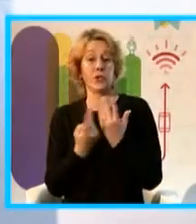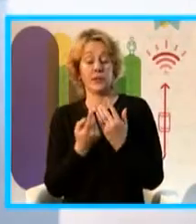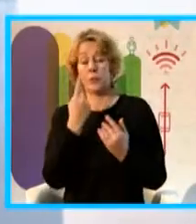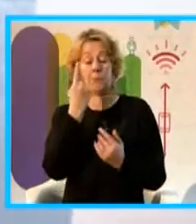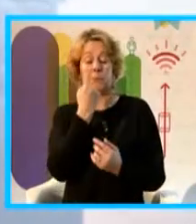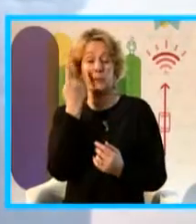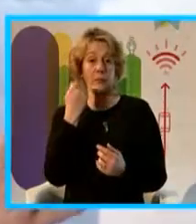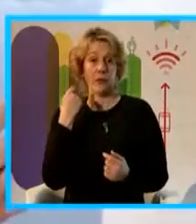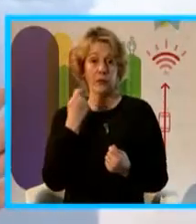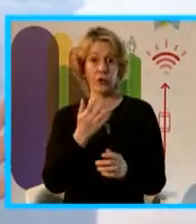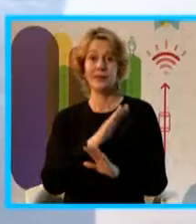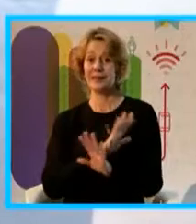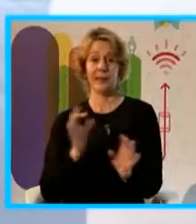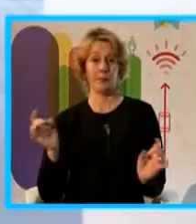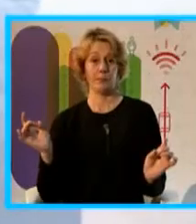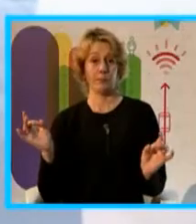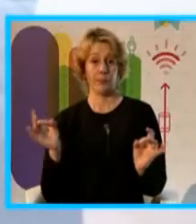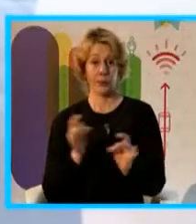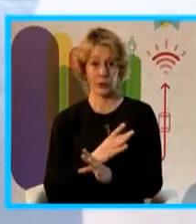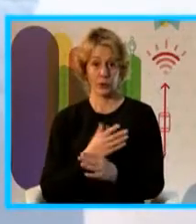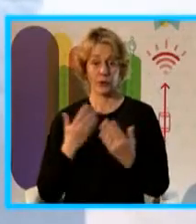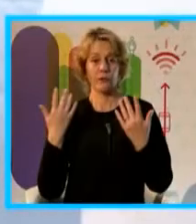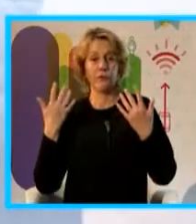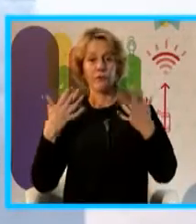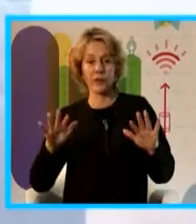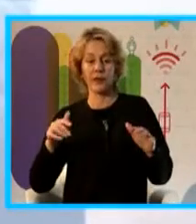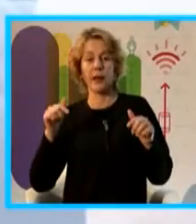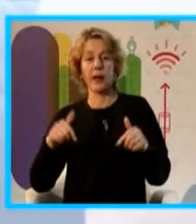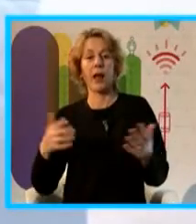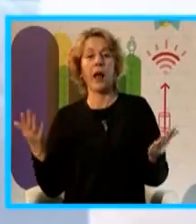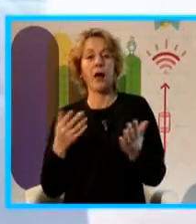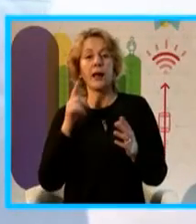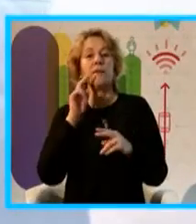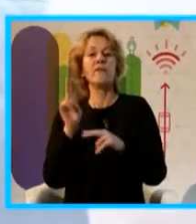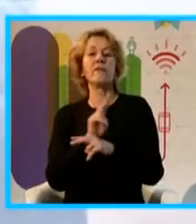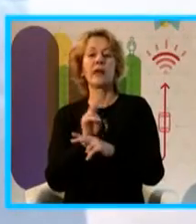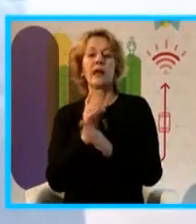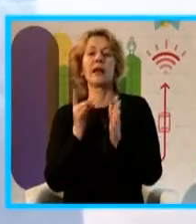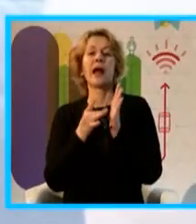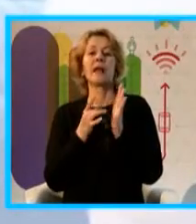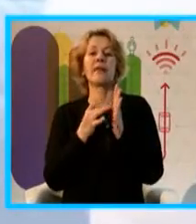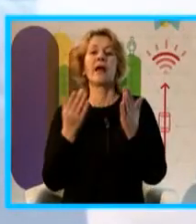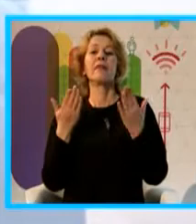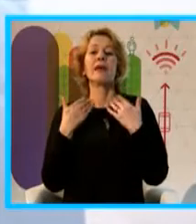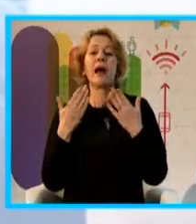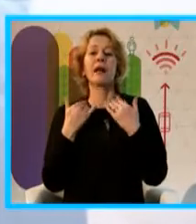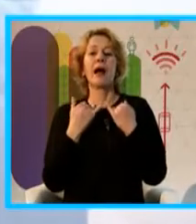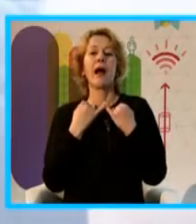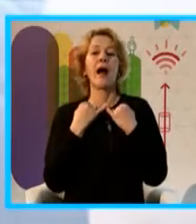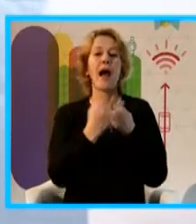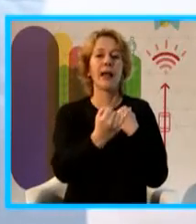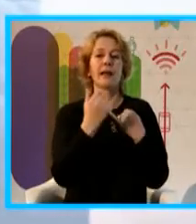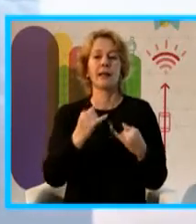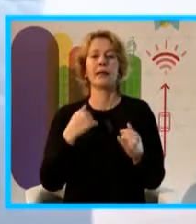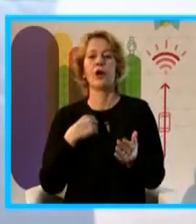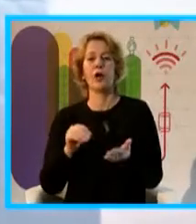hecho fue que la vigilancia de la calidad del aire hoy en día es en línea y la hacemos desde la